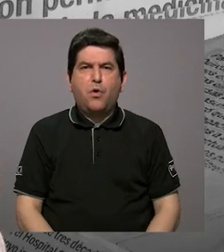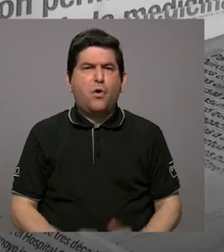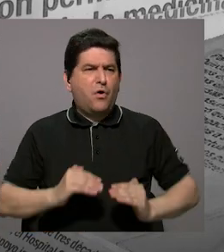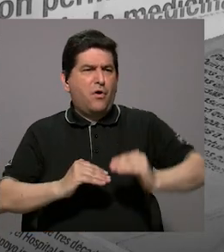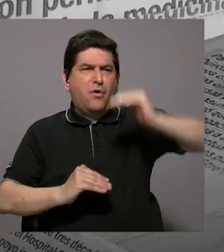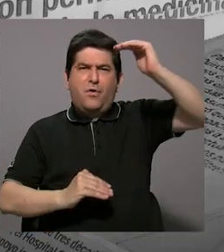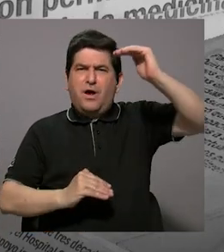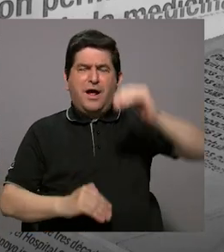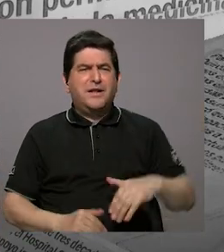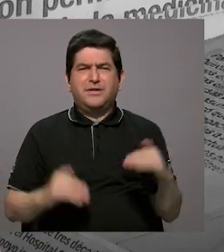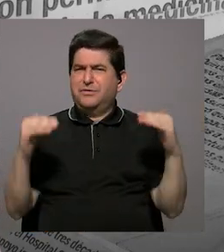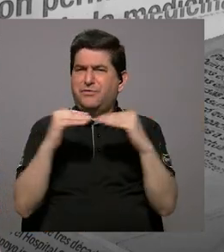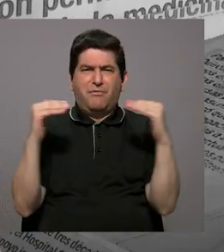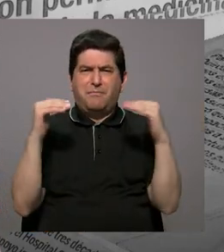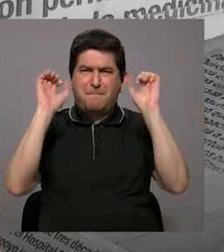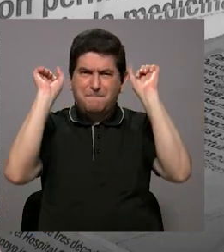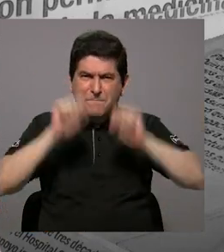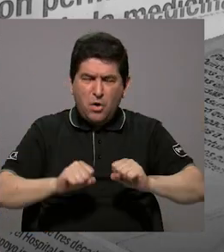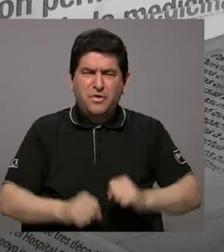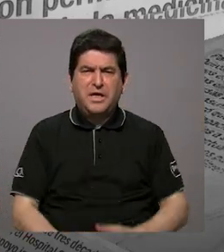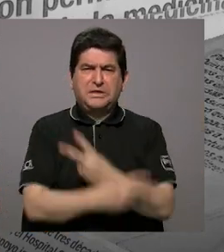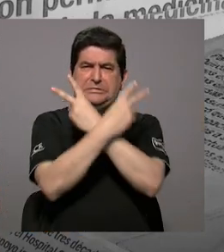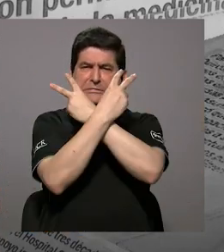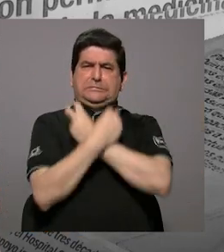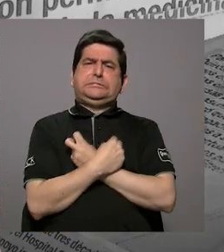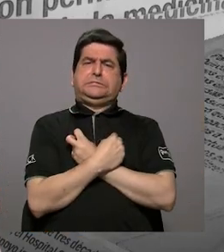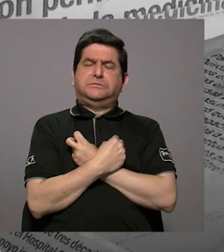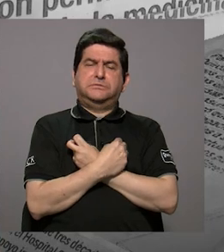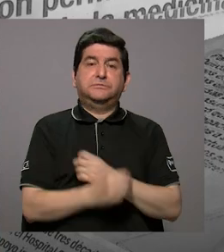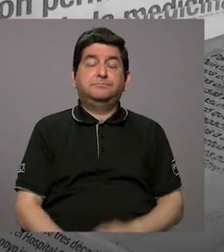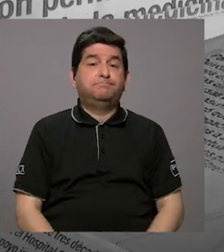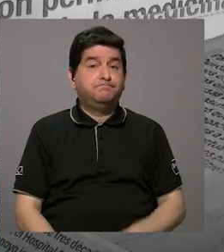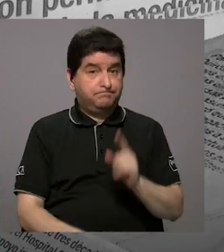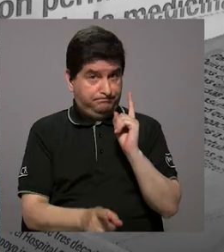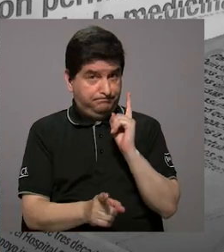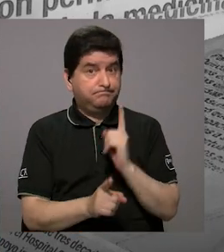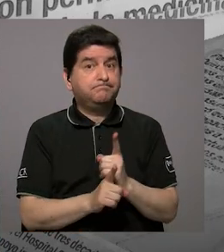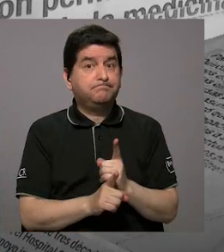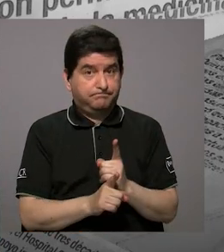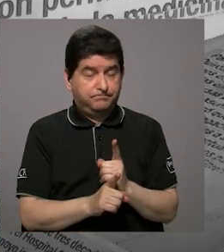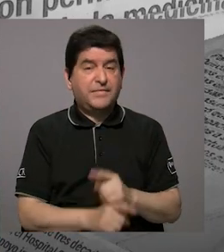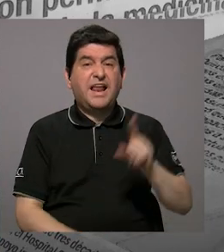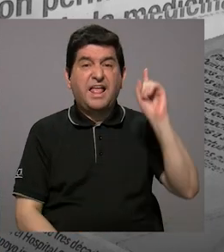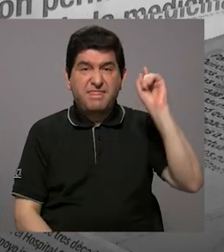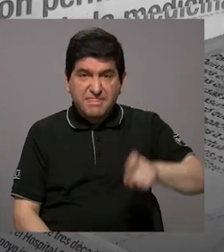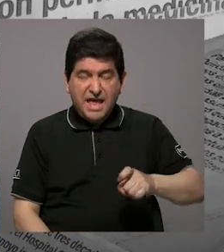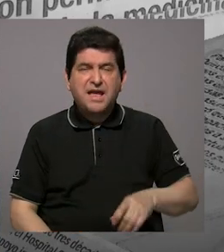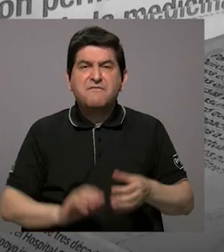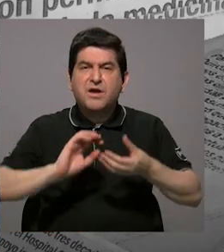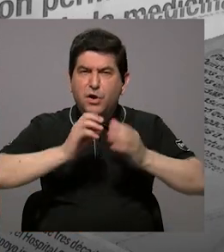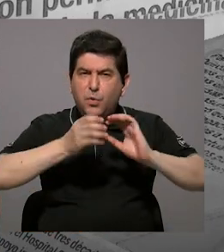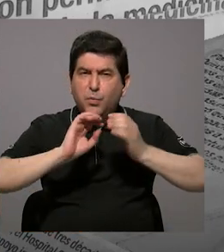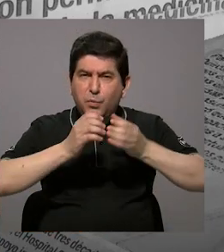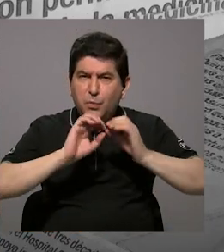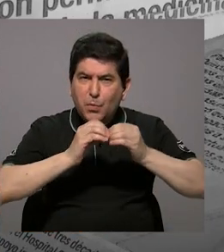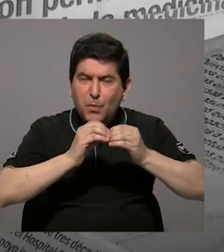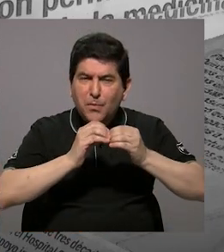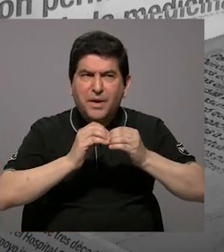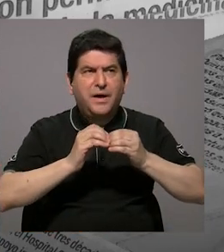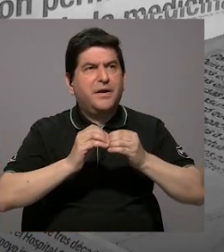dosis como para que se intoxique? Correcto, debe ser una cantidad